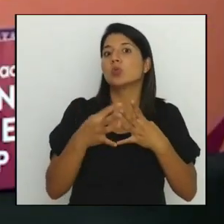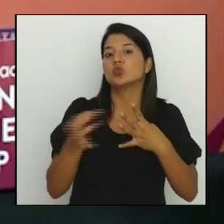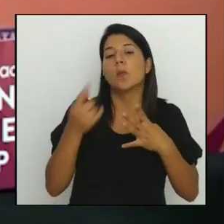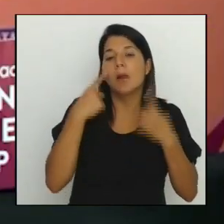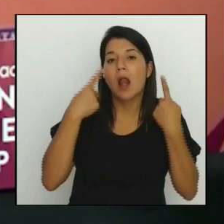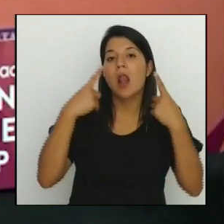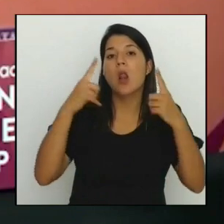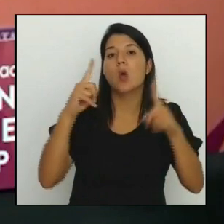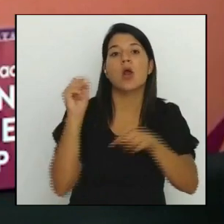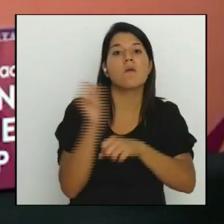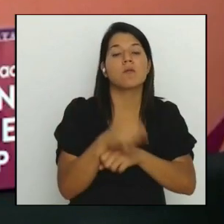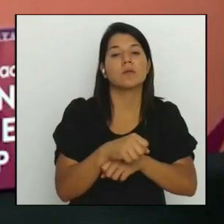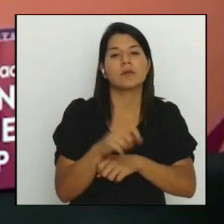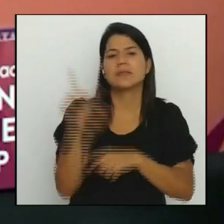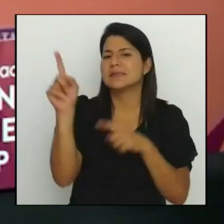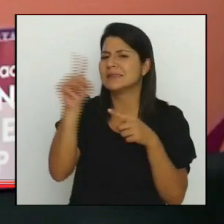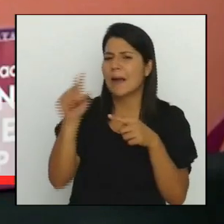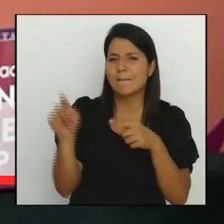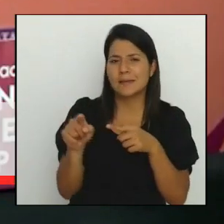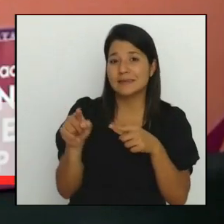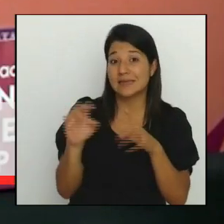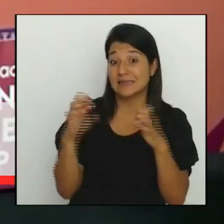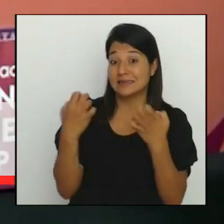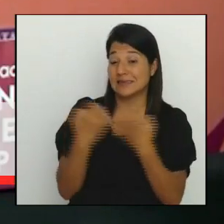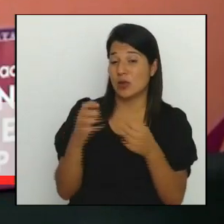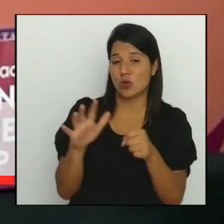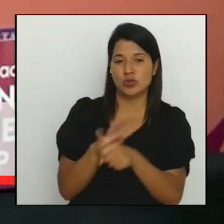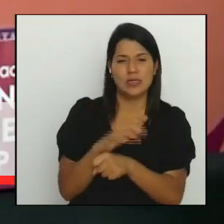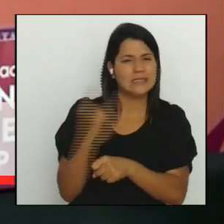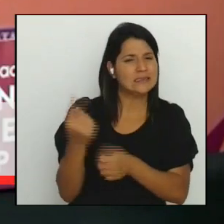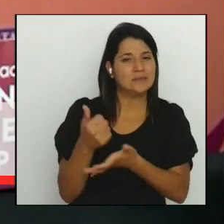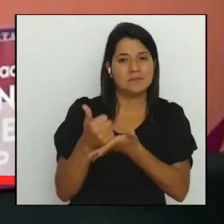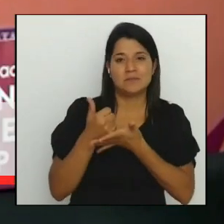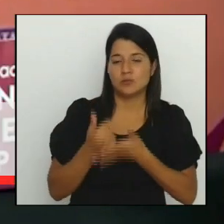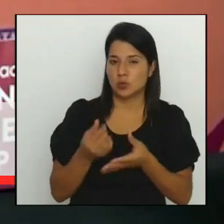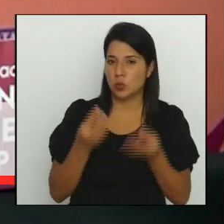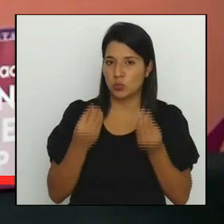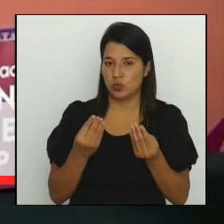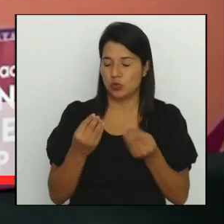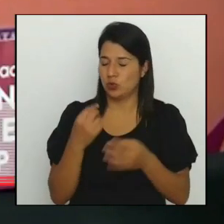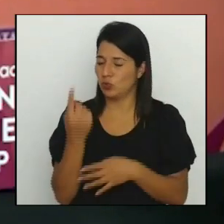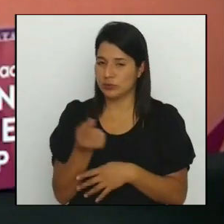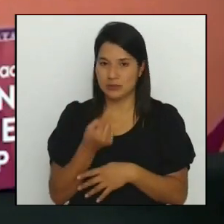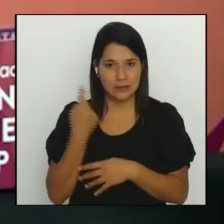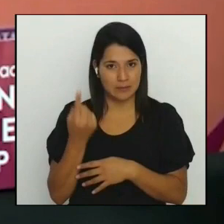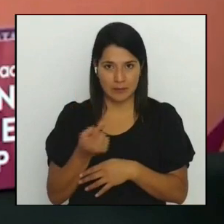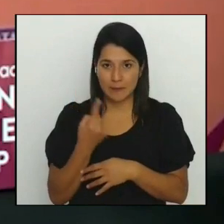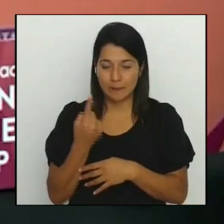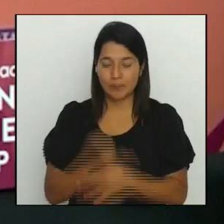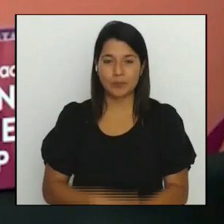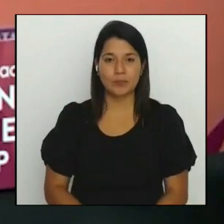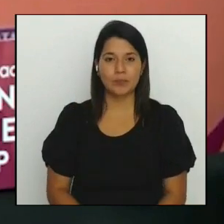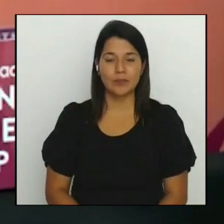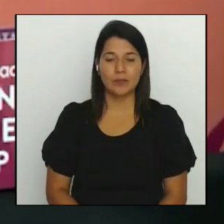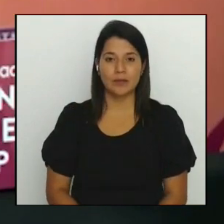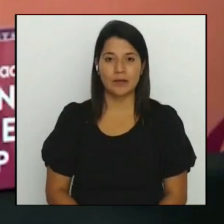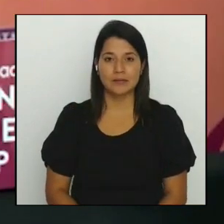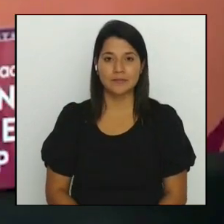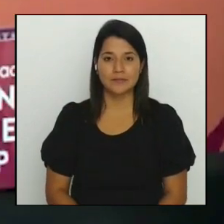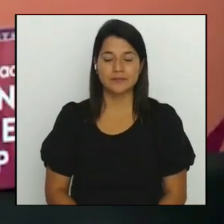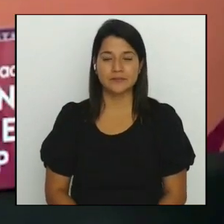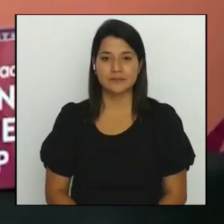Zapriza pesa siempre nuestra visión siempre pesa es es un